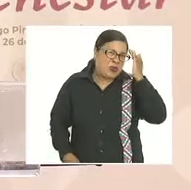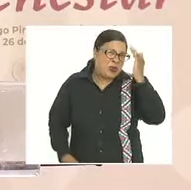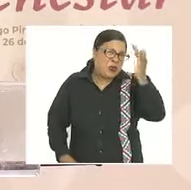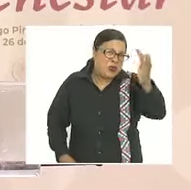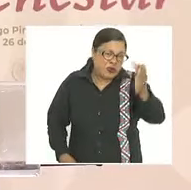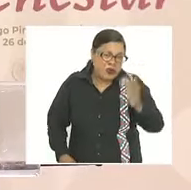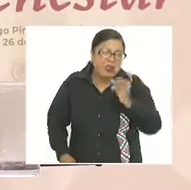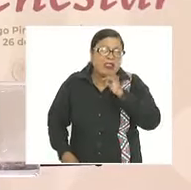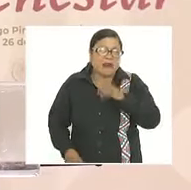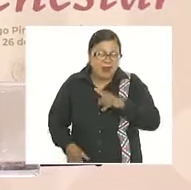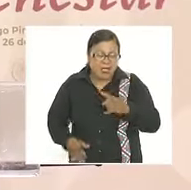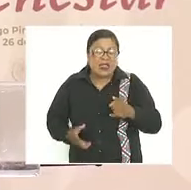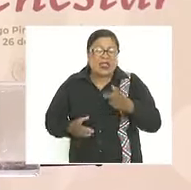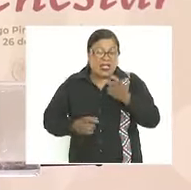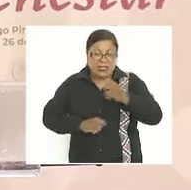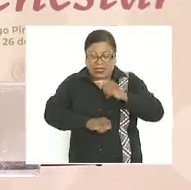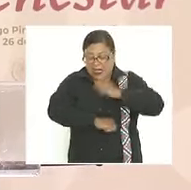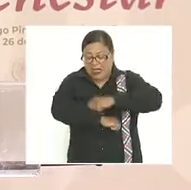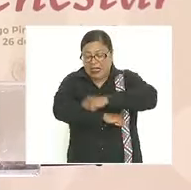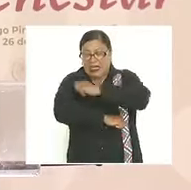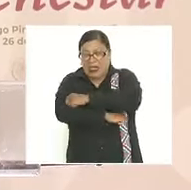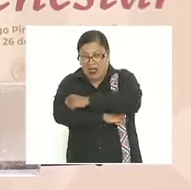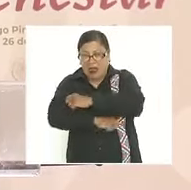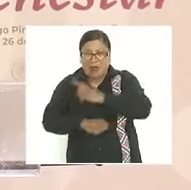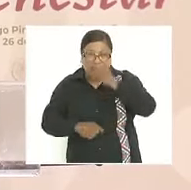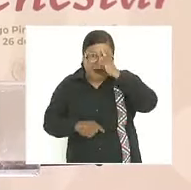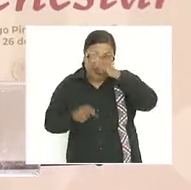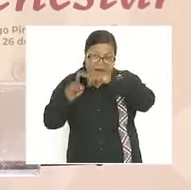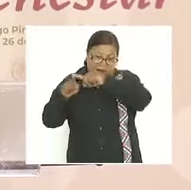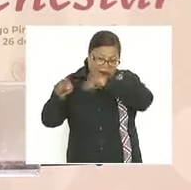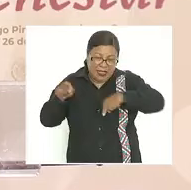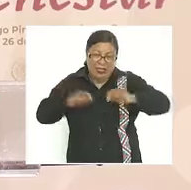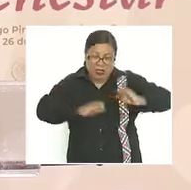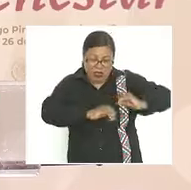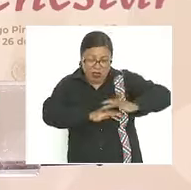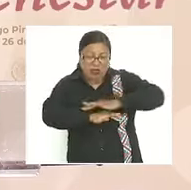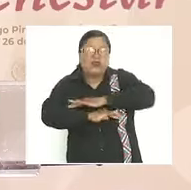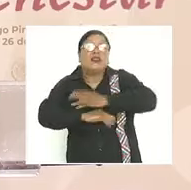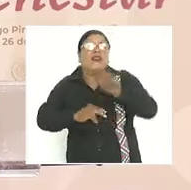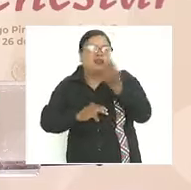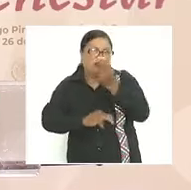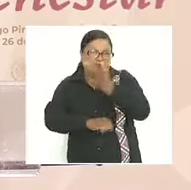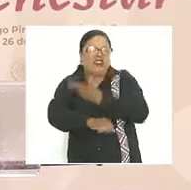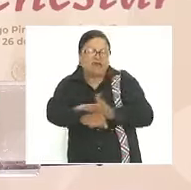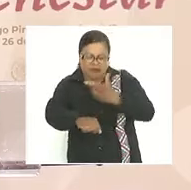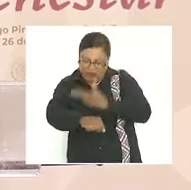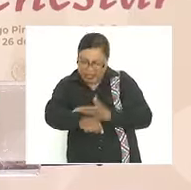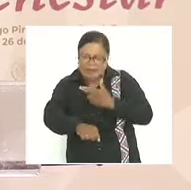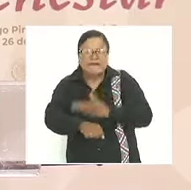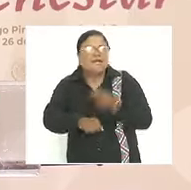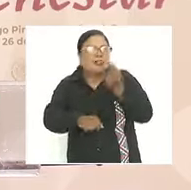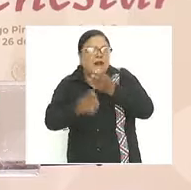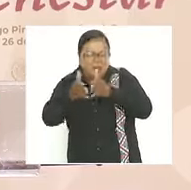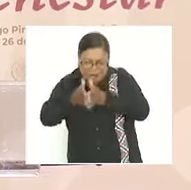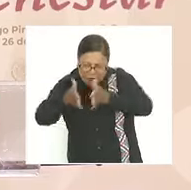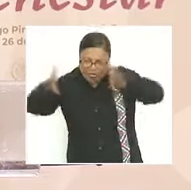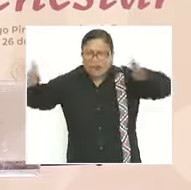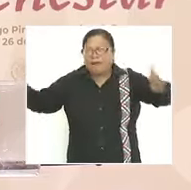también de Tlaxiaco para acá para la costa se tiene que construir se tiene que ampliar